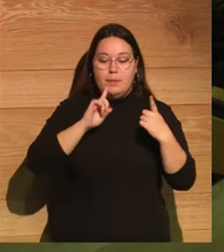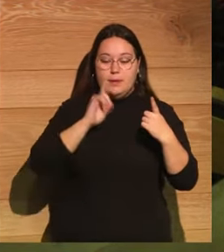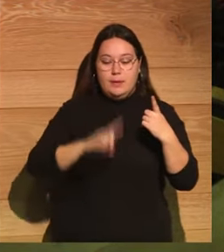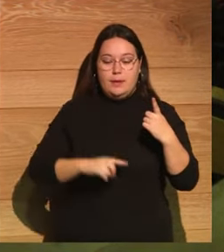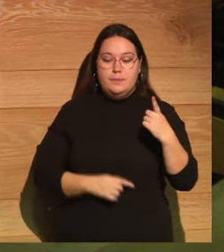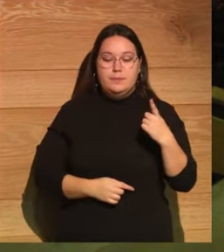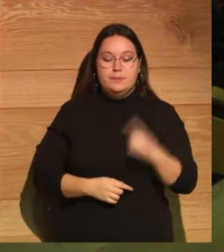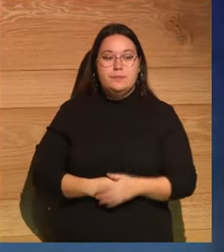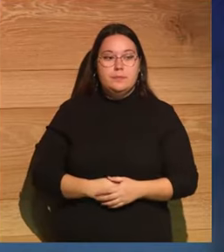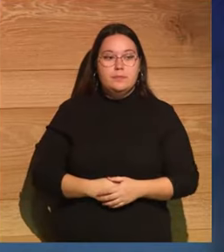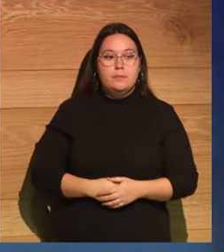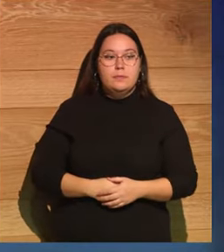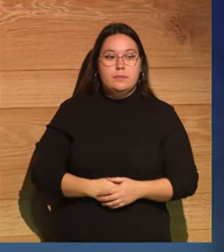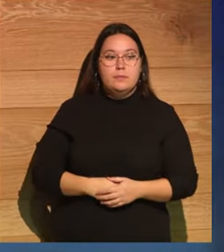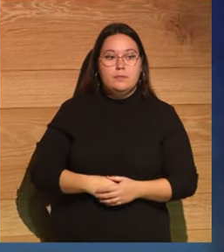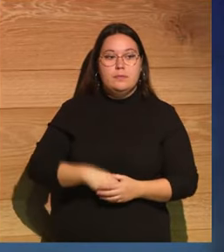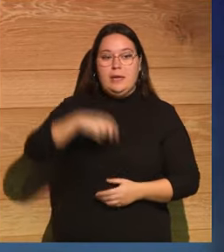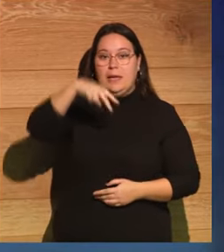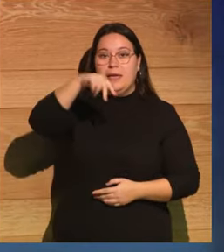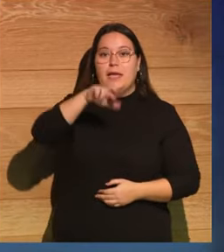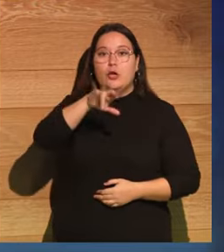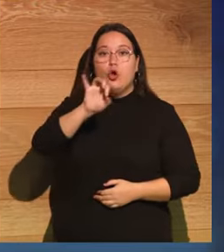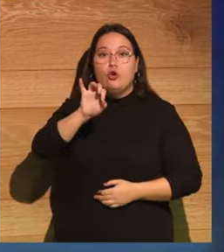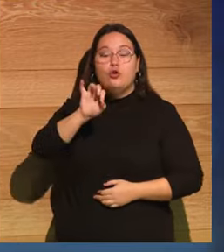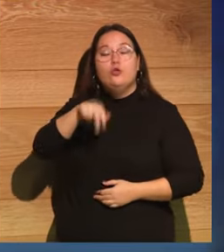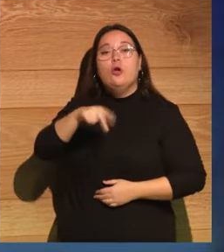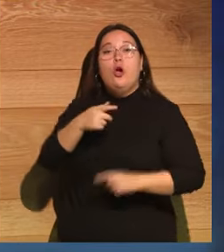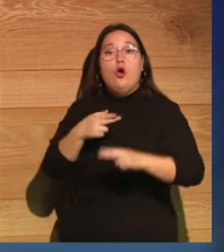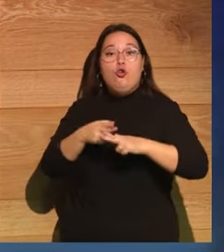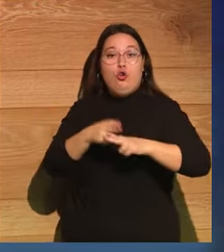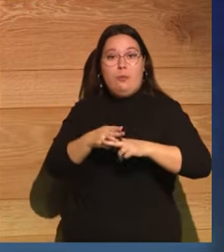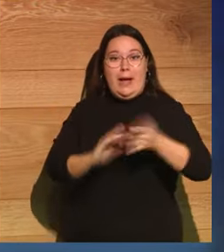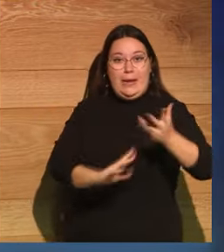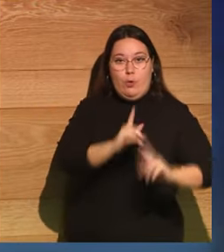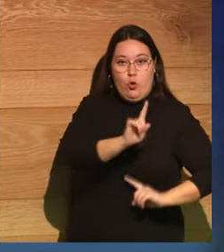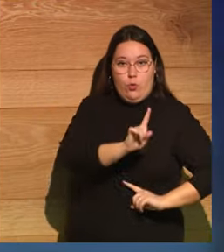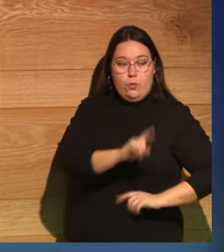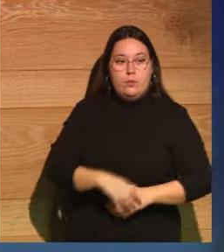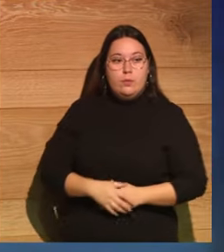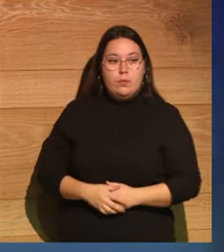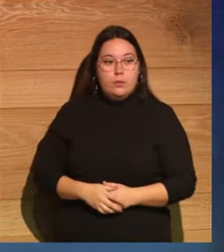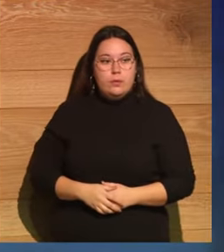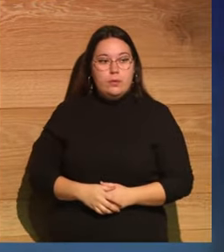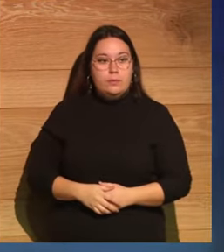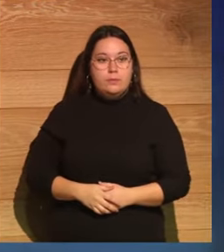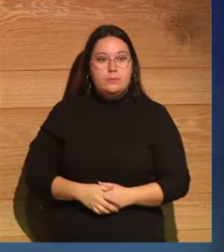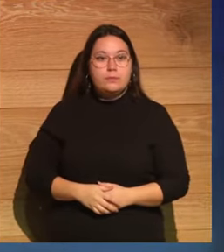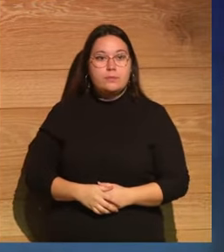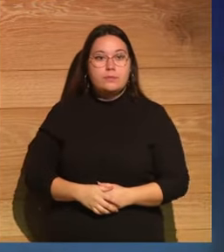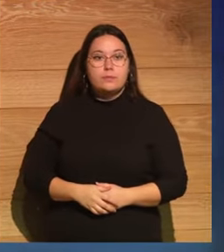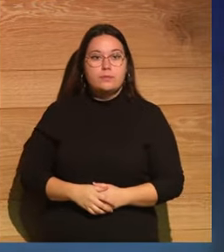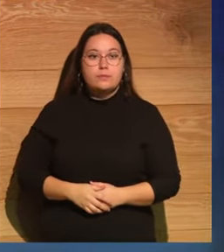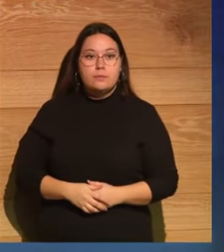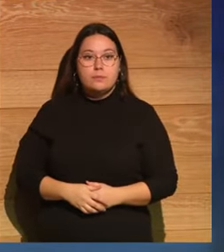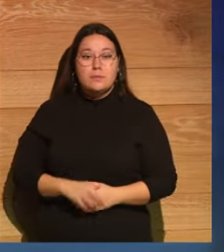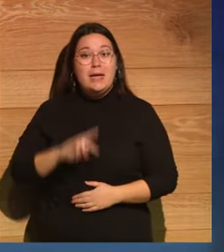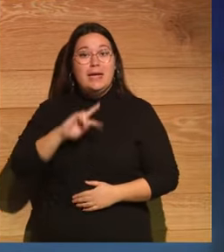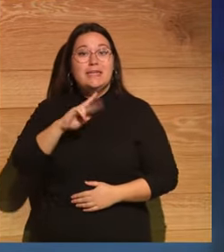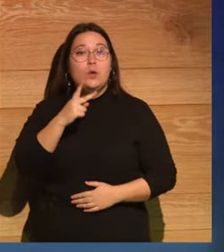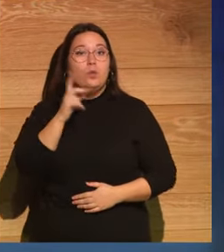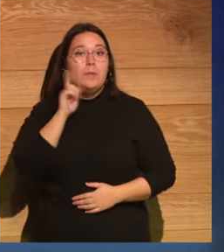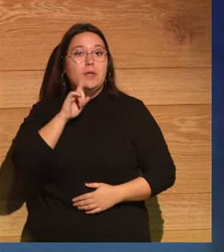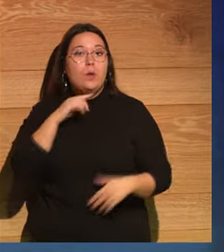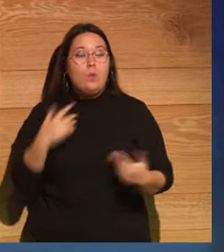es que Nerón no quemó Roma y mucho menos tocaba la lira mientras ardía la ciudad, ¿verdad? La segunda